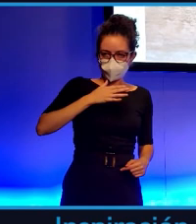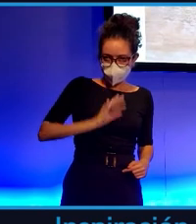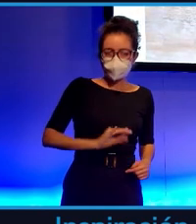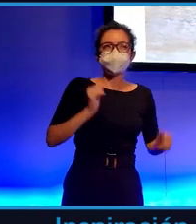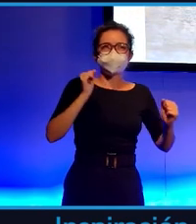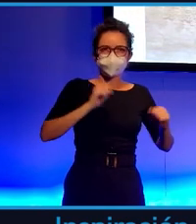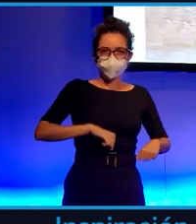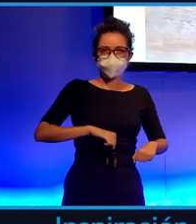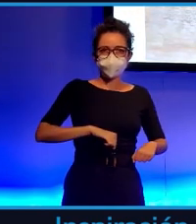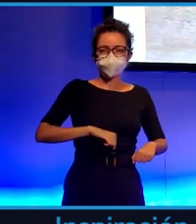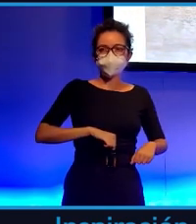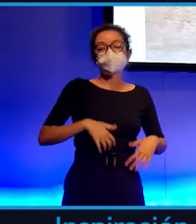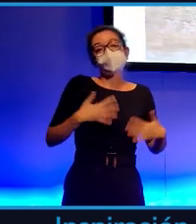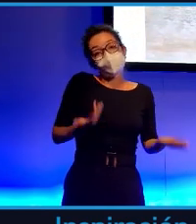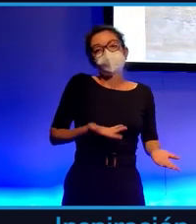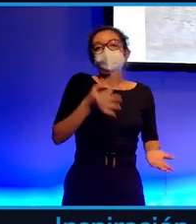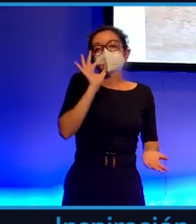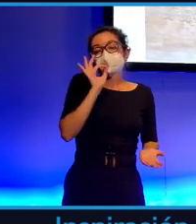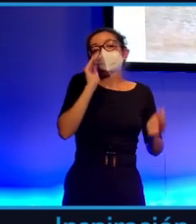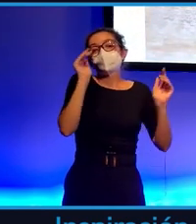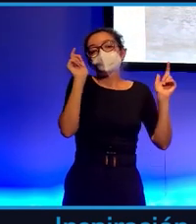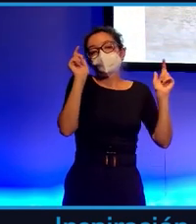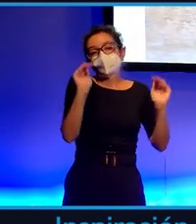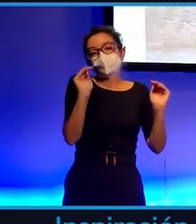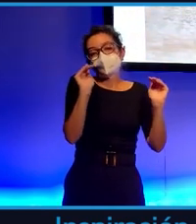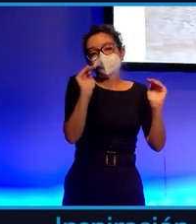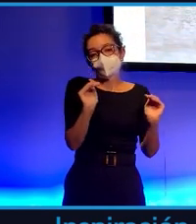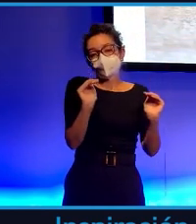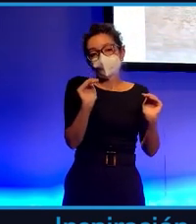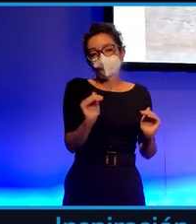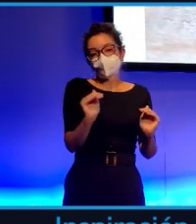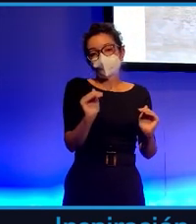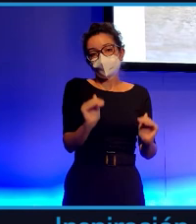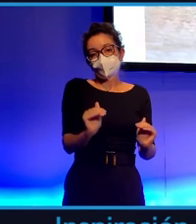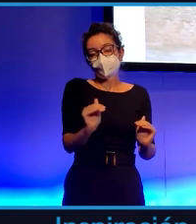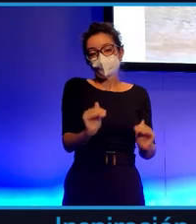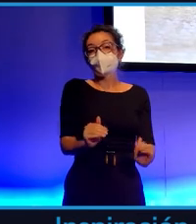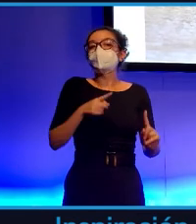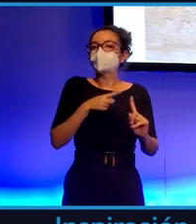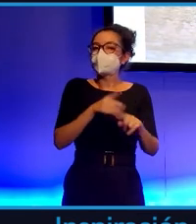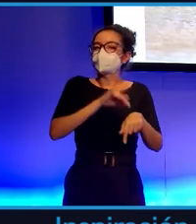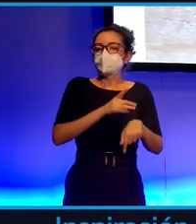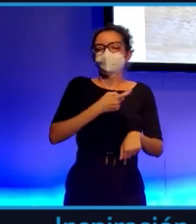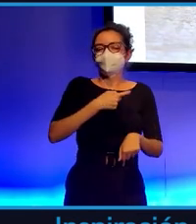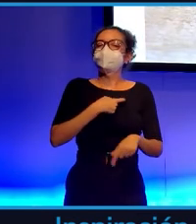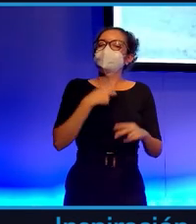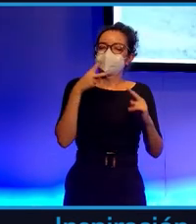capaz de reducir la ingesta de café para prevenir posibles enfermedades.